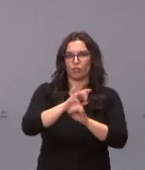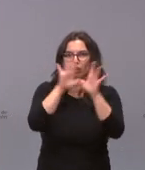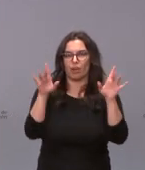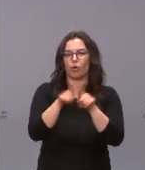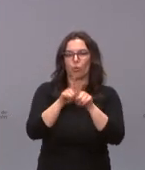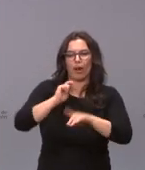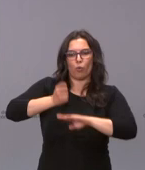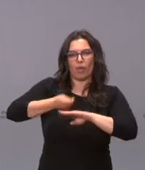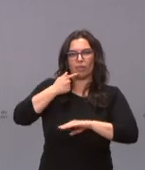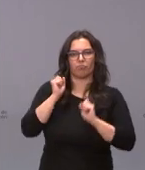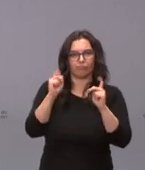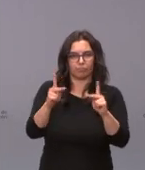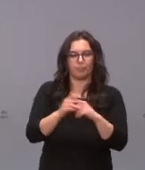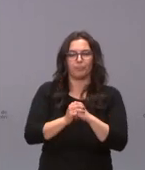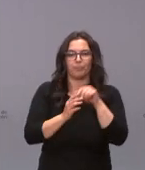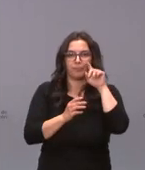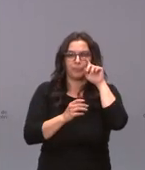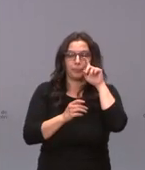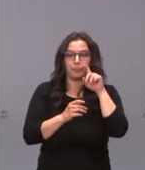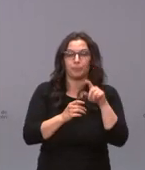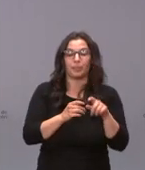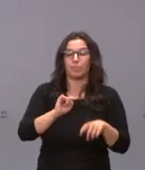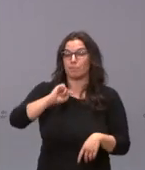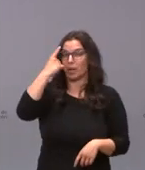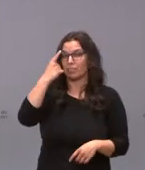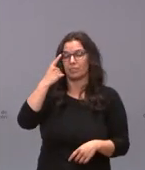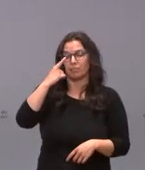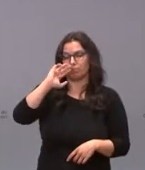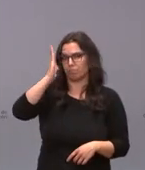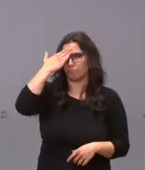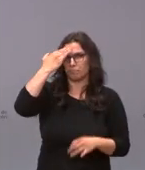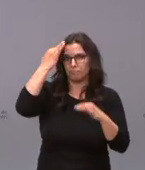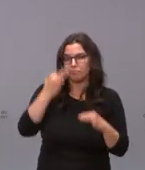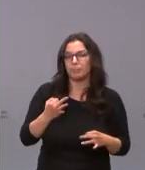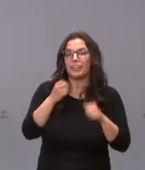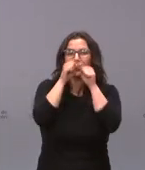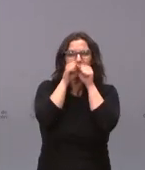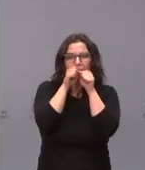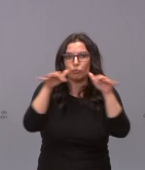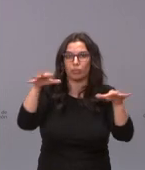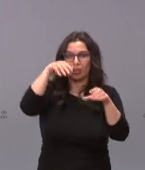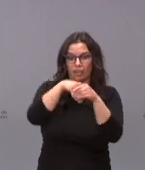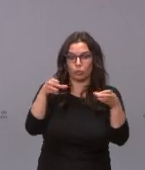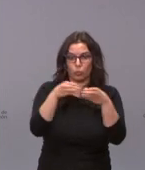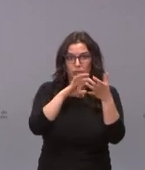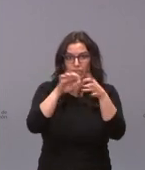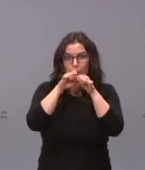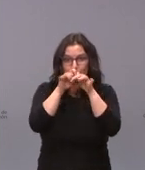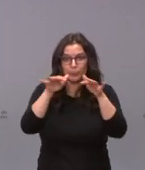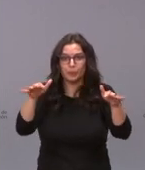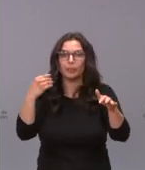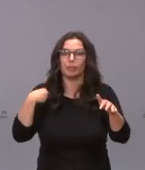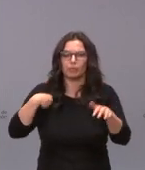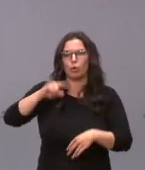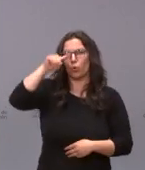bueno judicial. Y, sobre todo, y por encima de ello y como sustrato, difundir en toda la Junta de Castilla y León la ya aludida